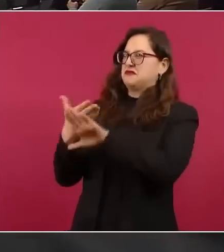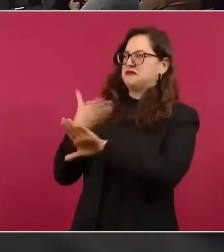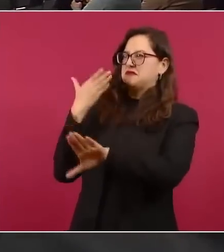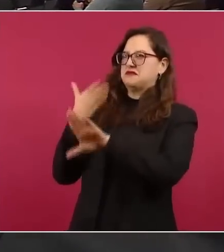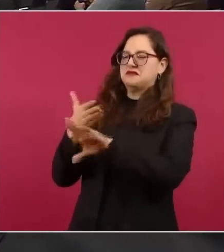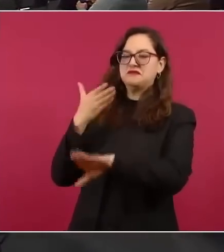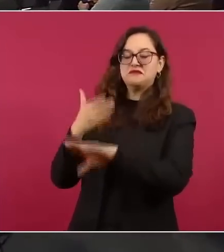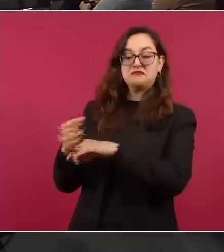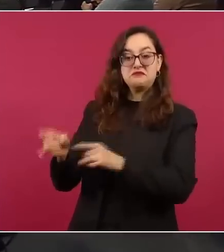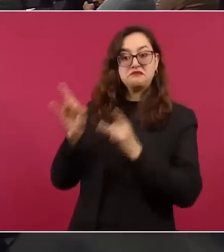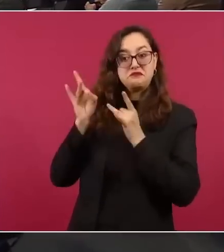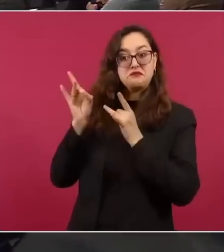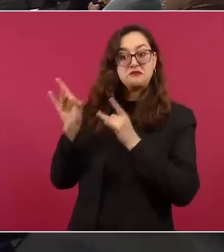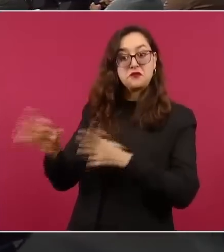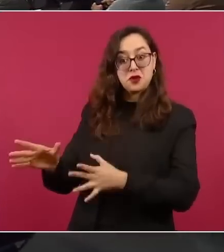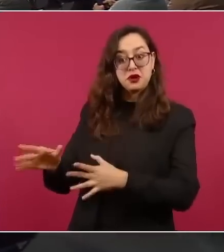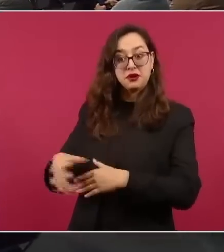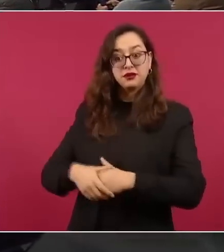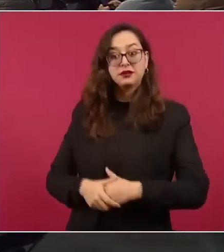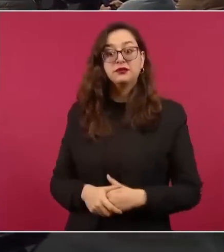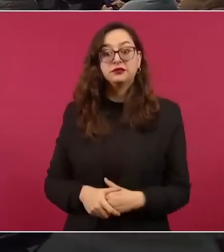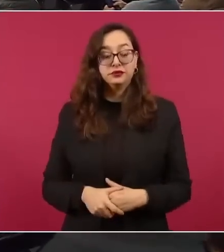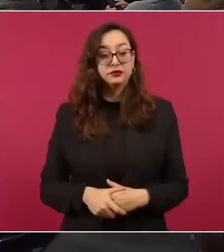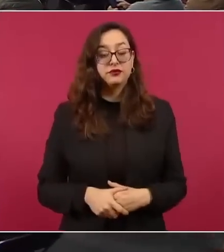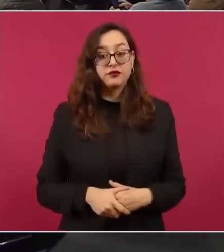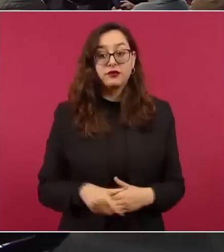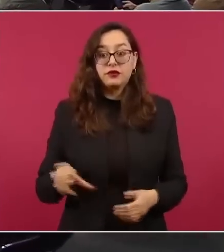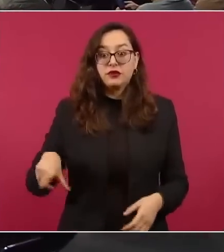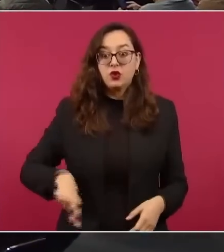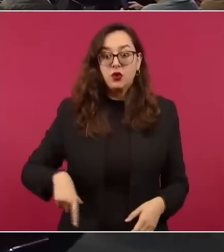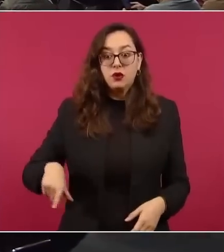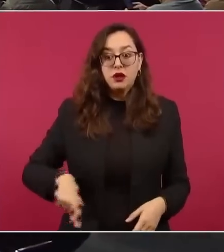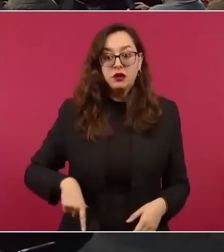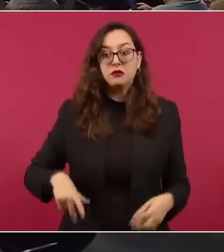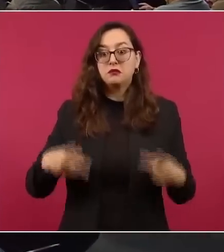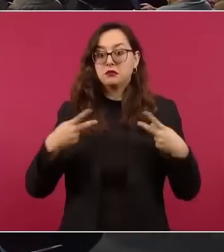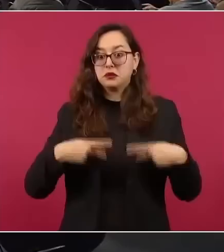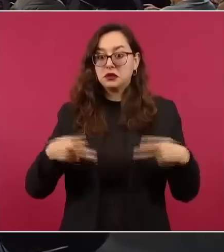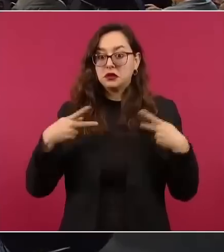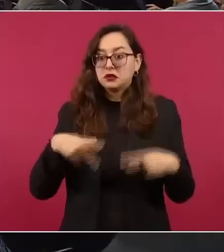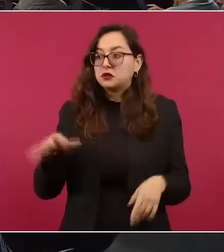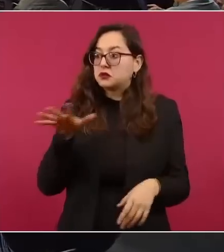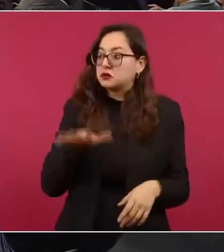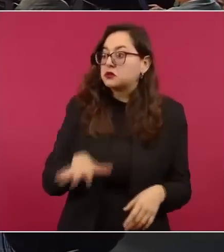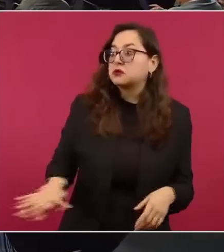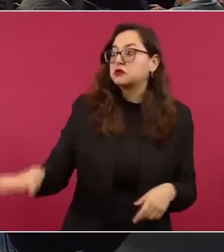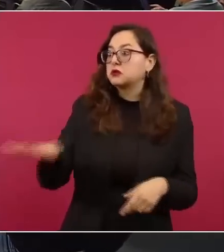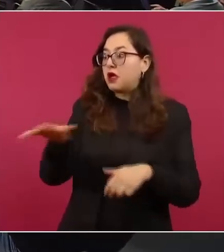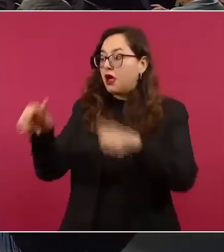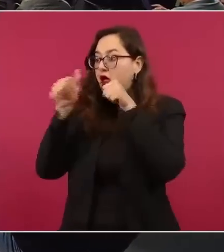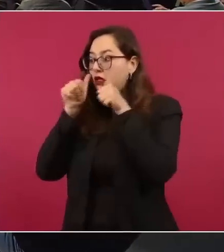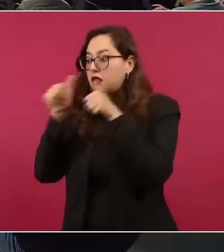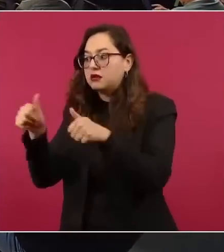atreven a atender de manera prioritaria al pueblo,